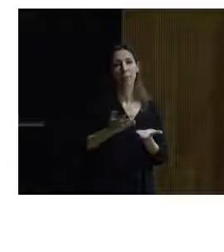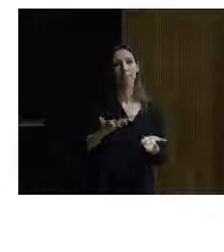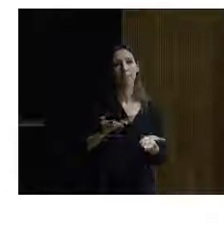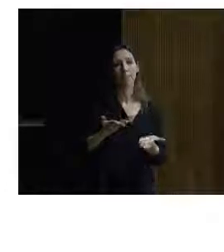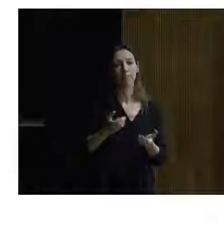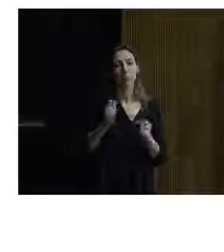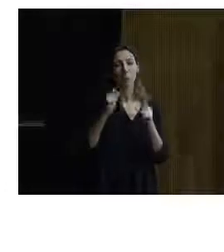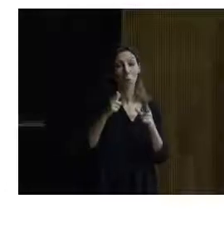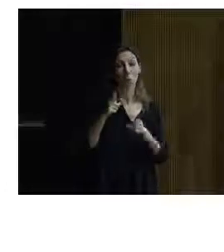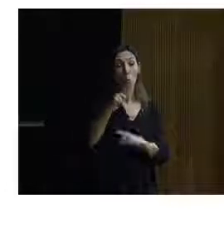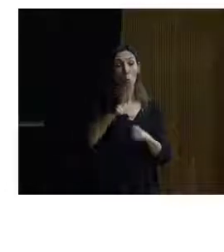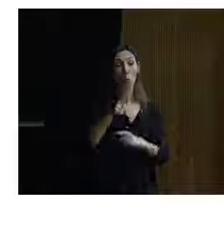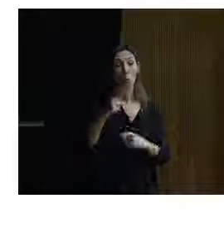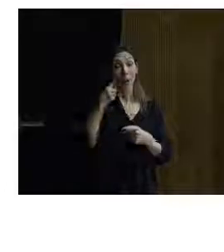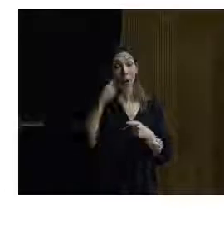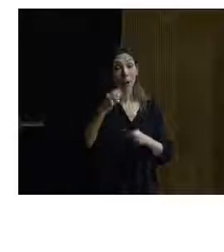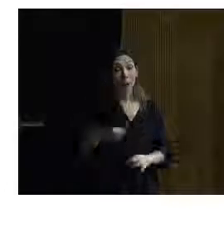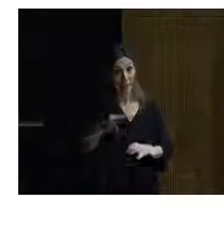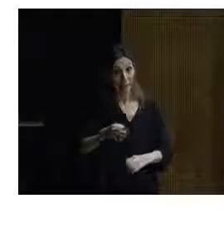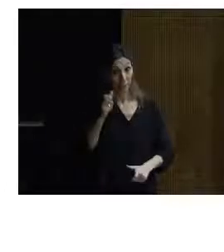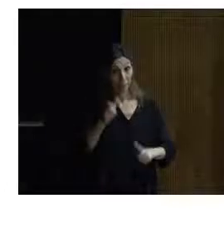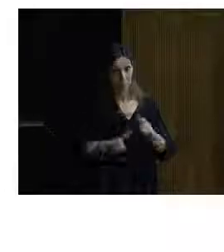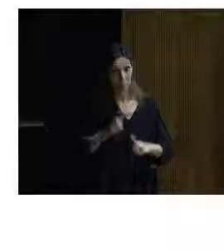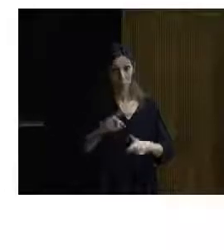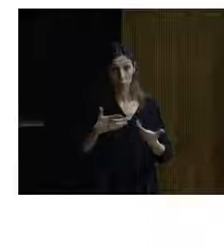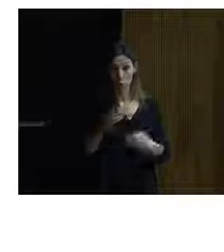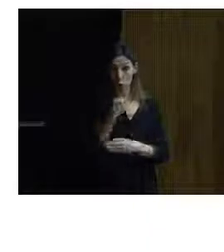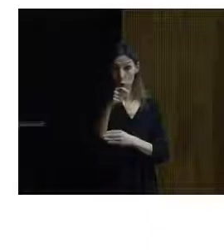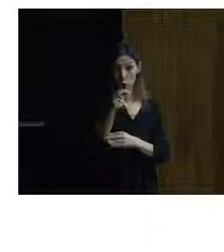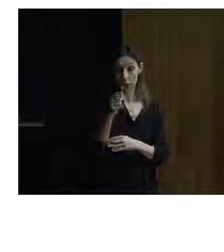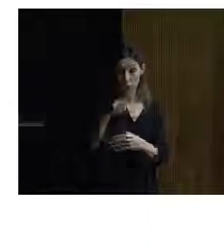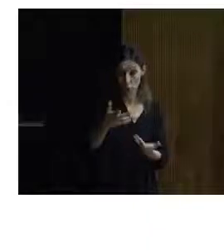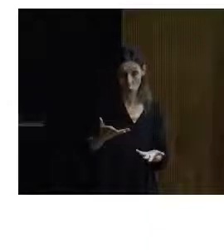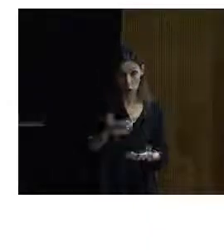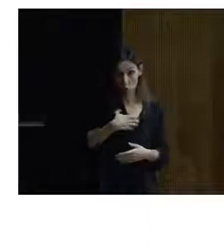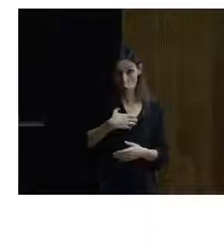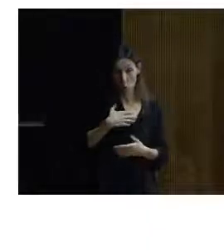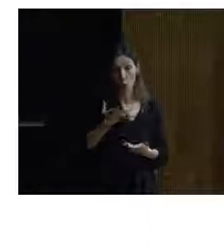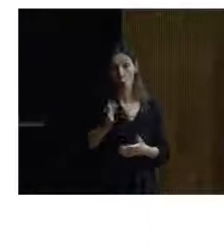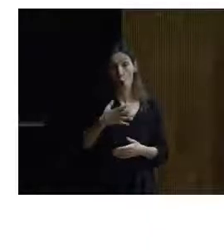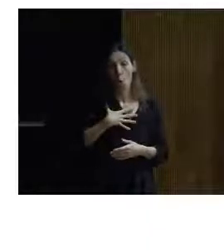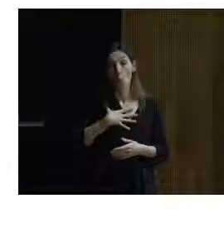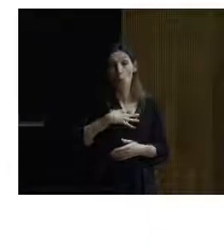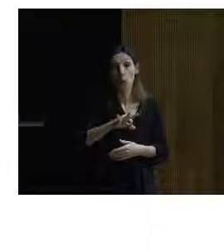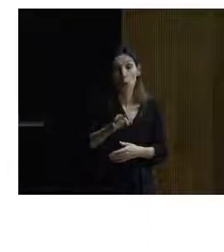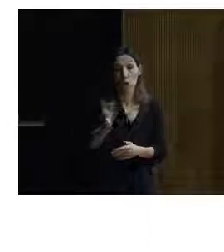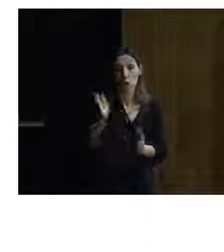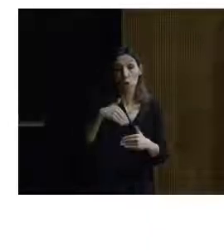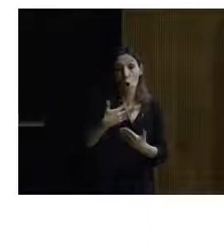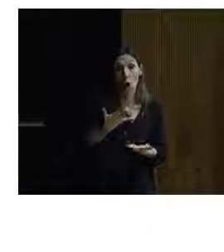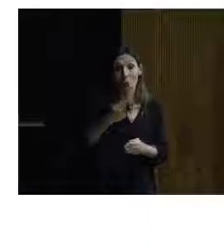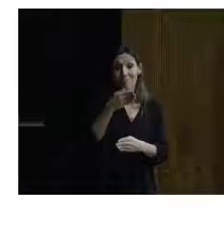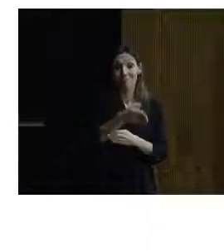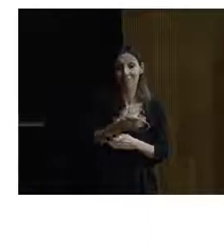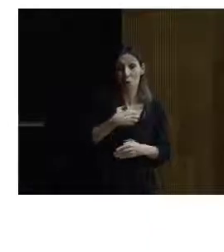reales de gente que no lo consigue. O no puede o no tiene la posibilidad de ir a un sitio